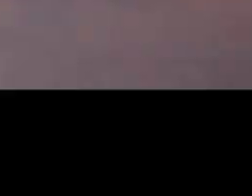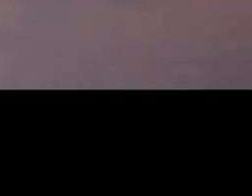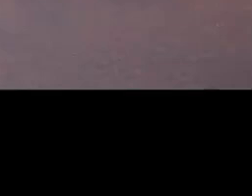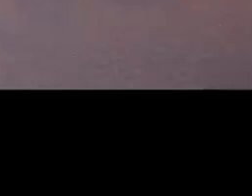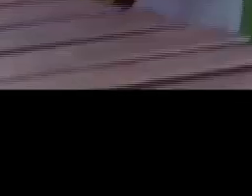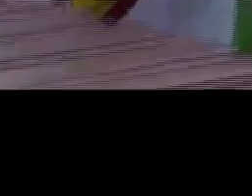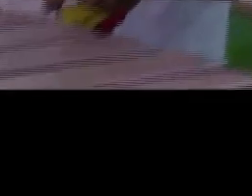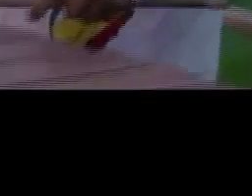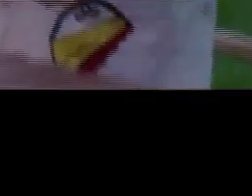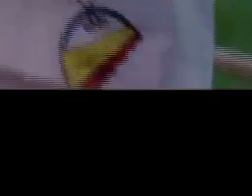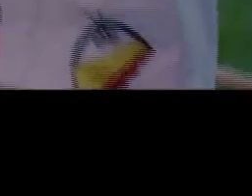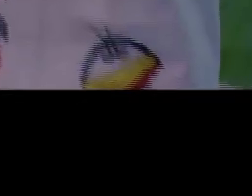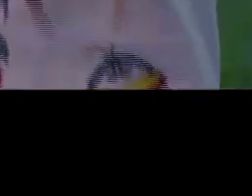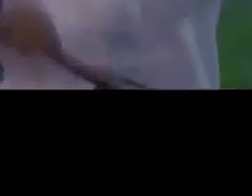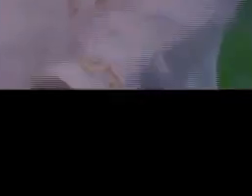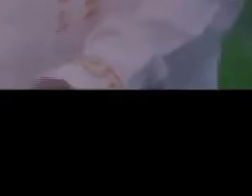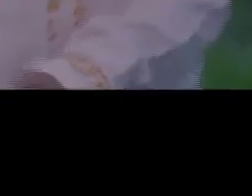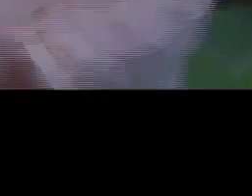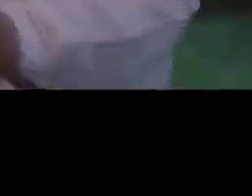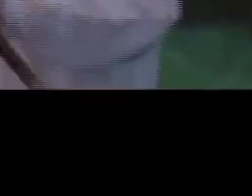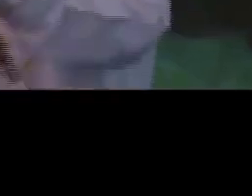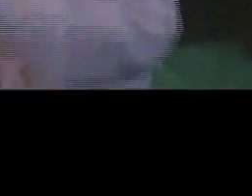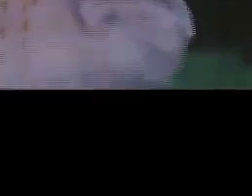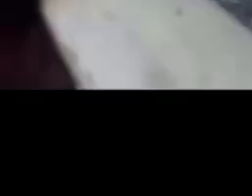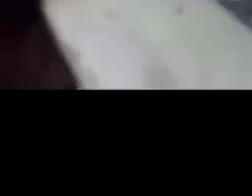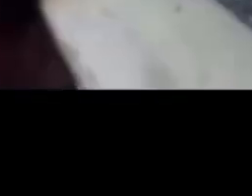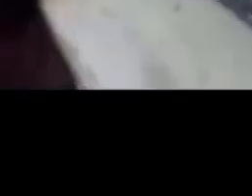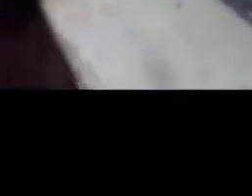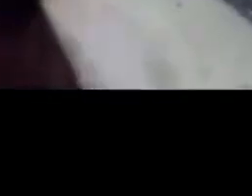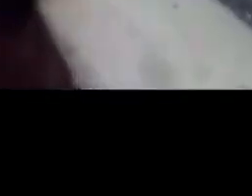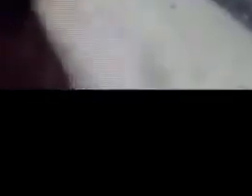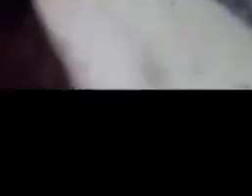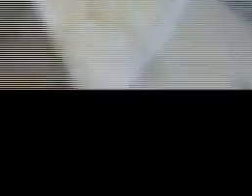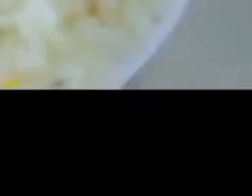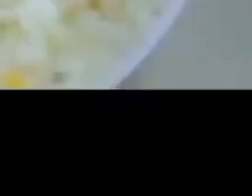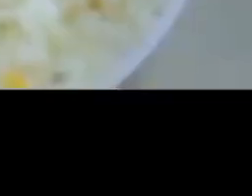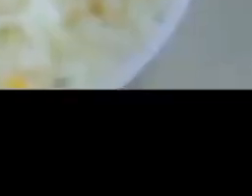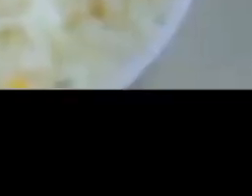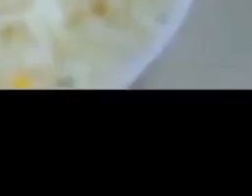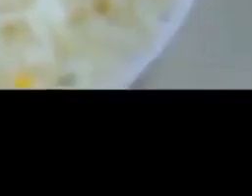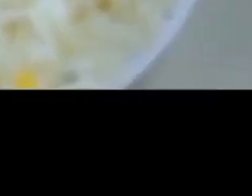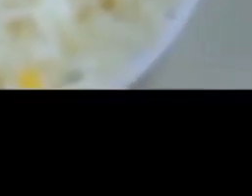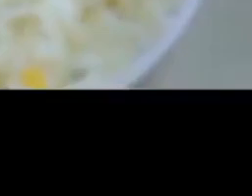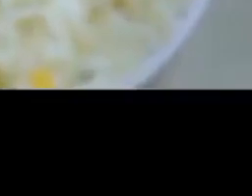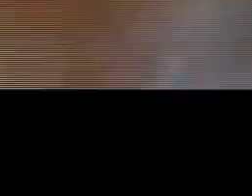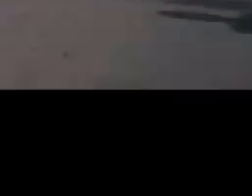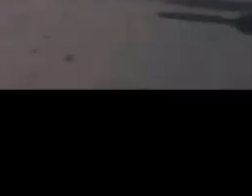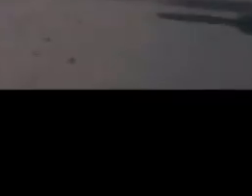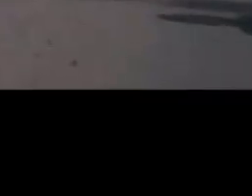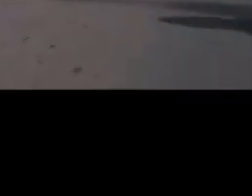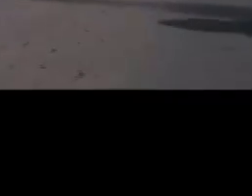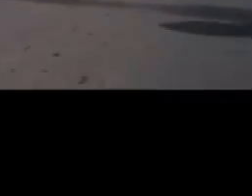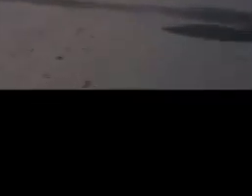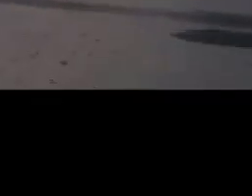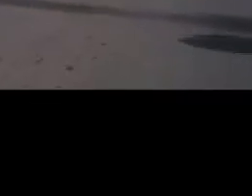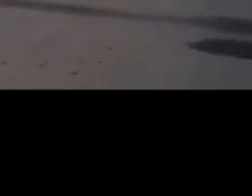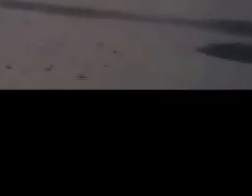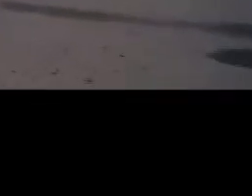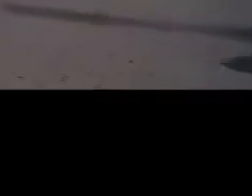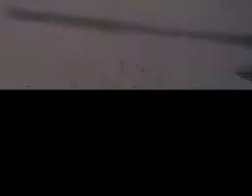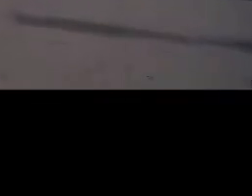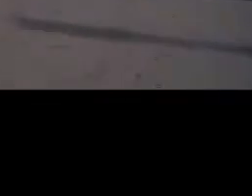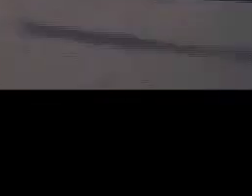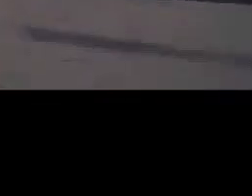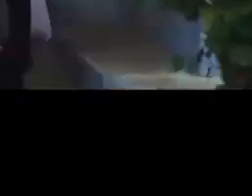Nicaragua es amor de pueblo es sabor que se disfruta con el alma es un pueblo de fe